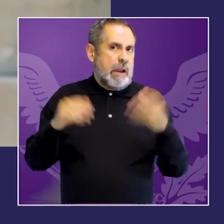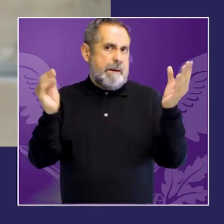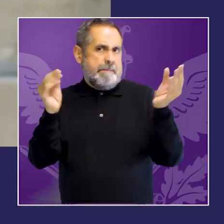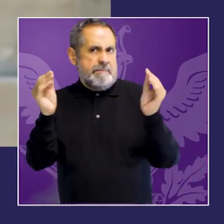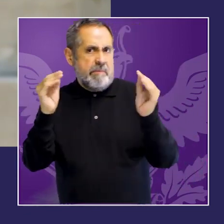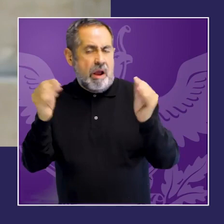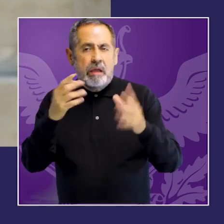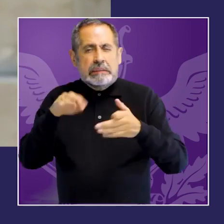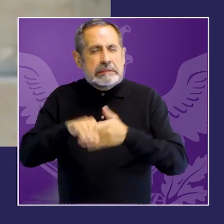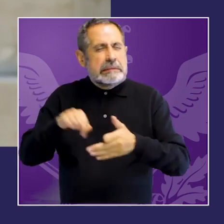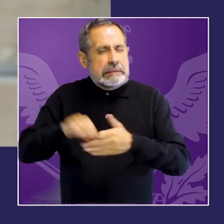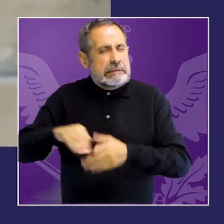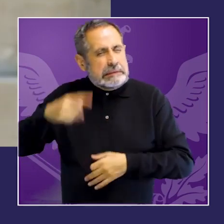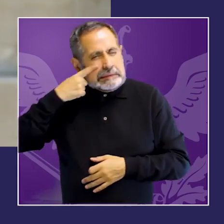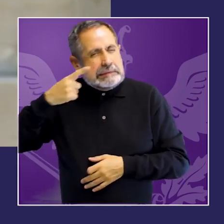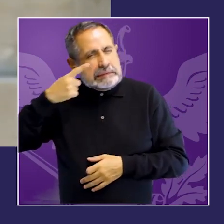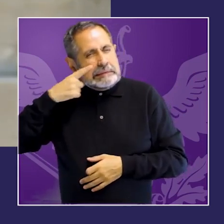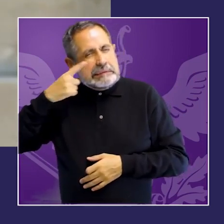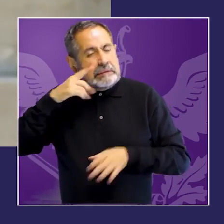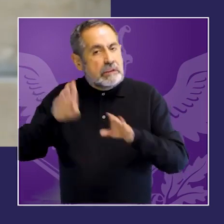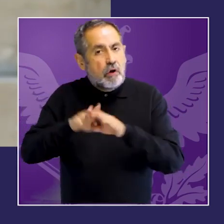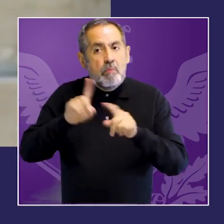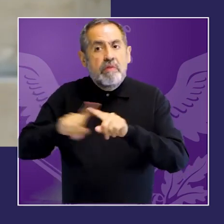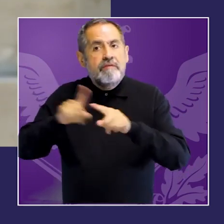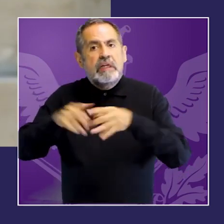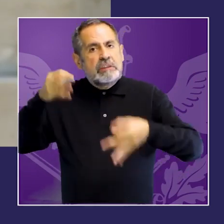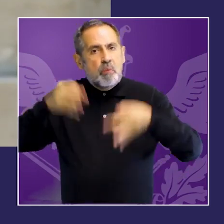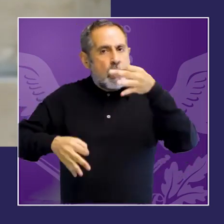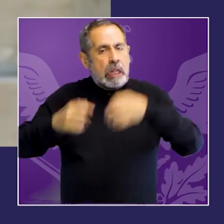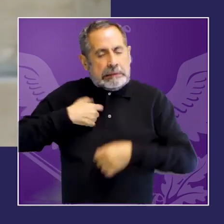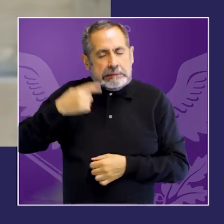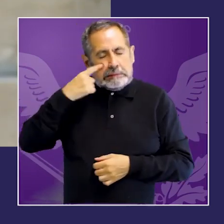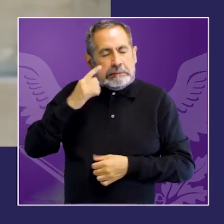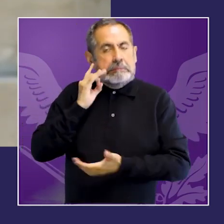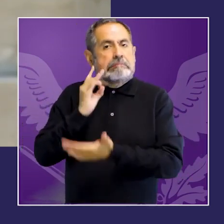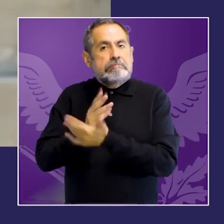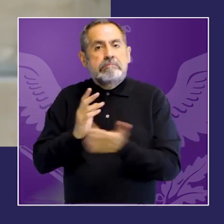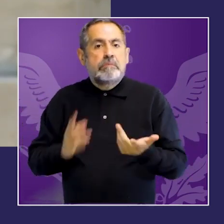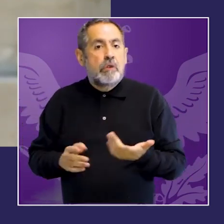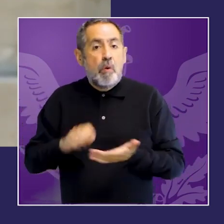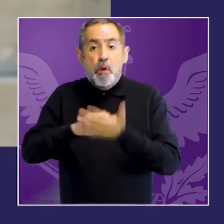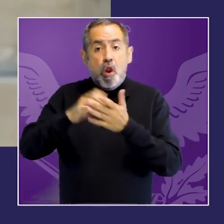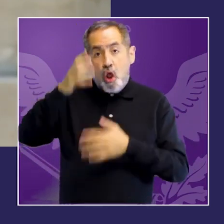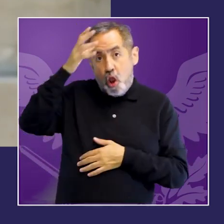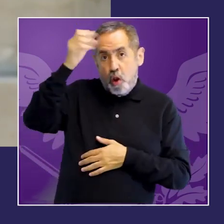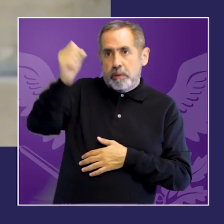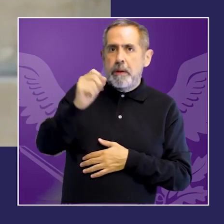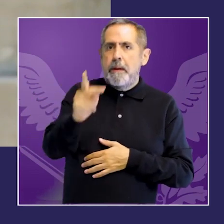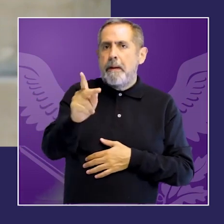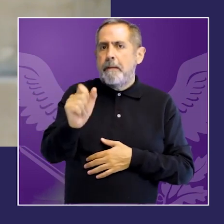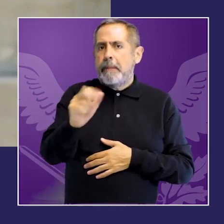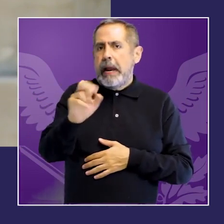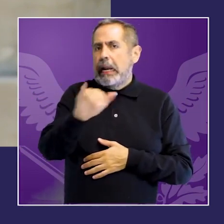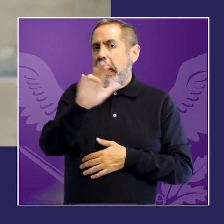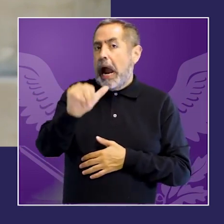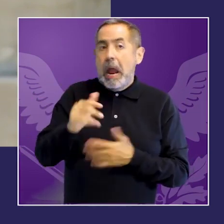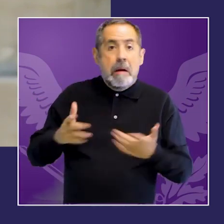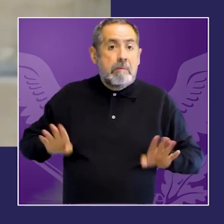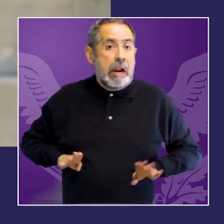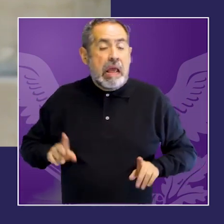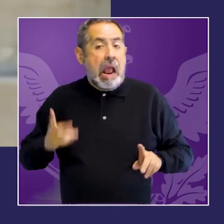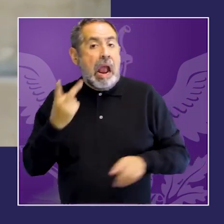la pareja de una manera extremadamente limitada a las uniones matrimoniales